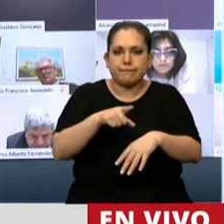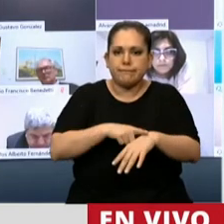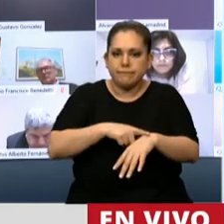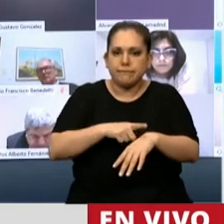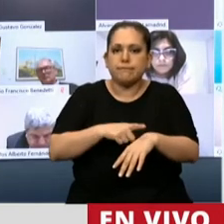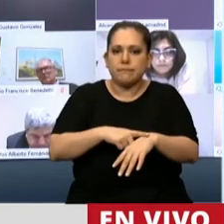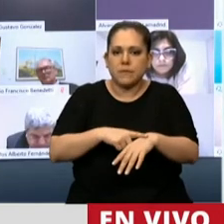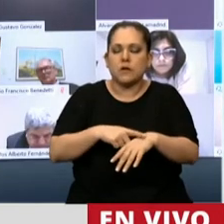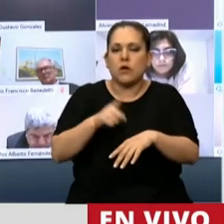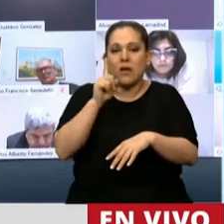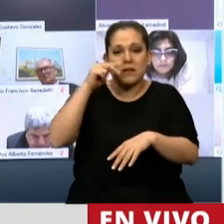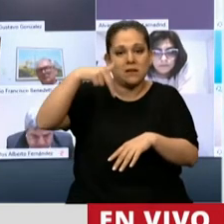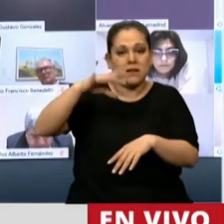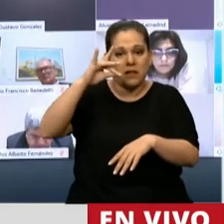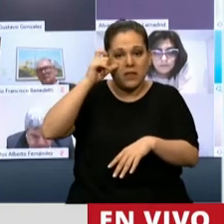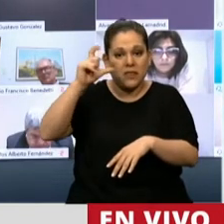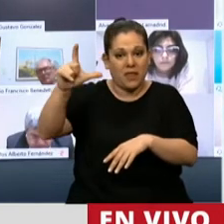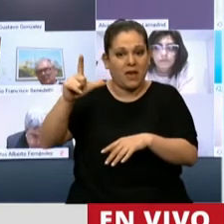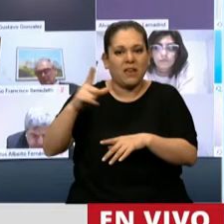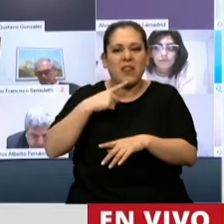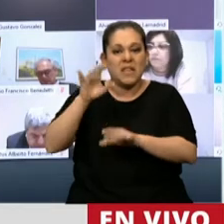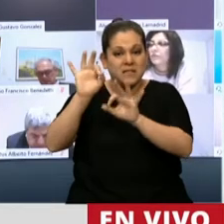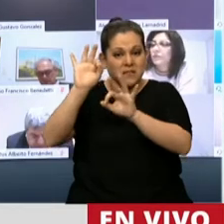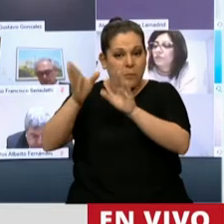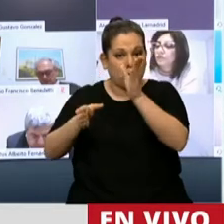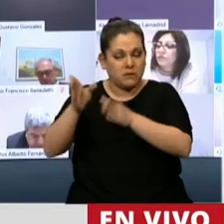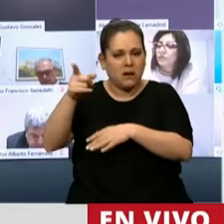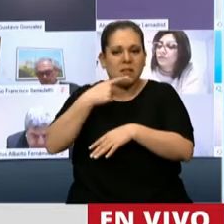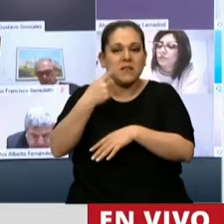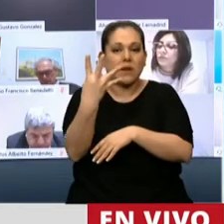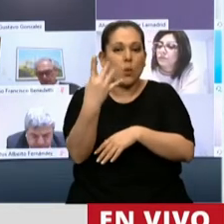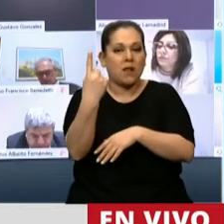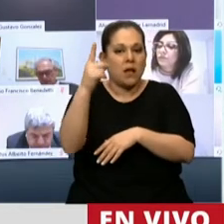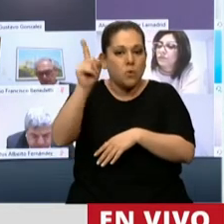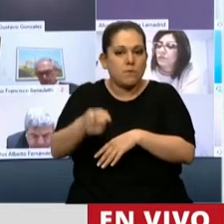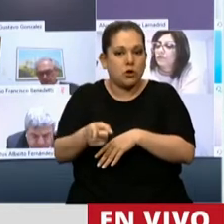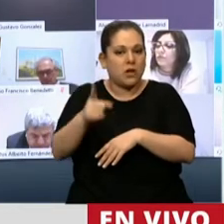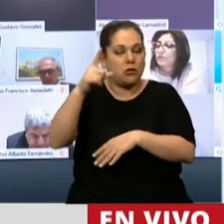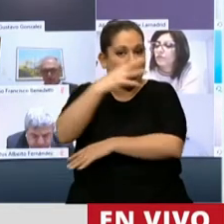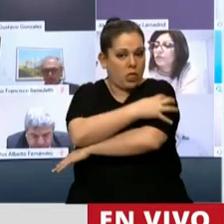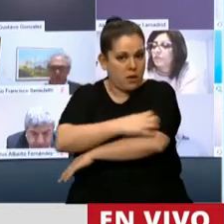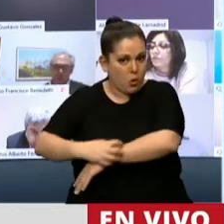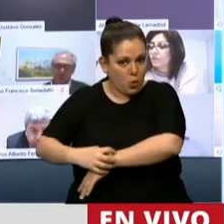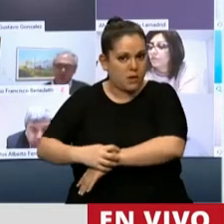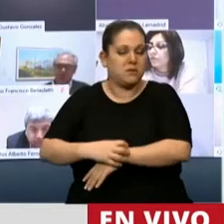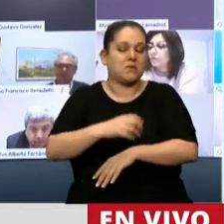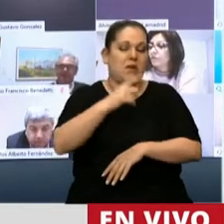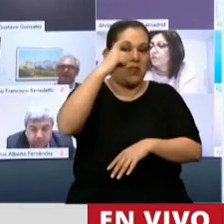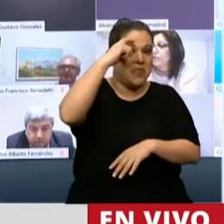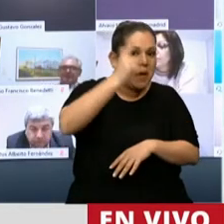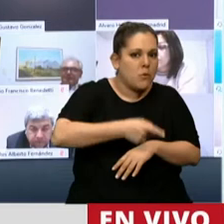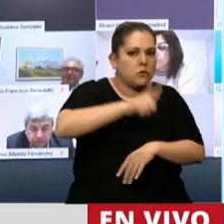según las cifras del INDEC, ya estamos en 41% de pobreza y 10% de indigentes, donde